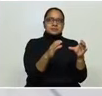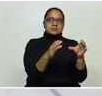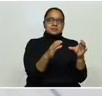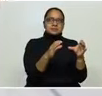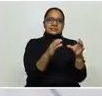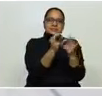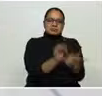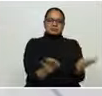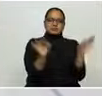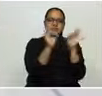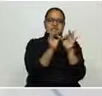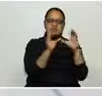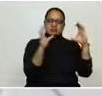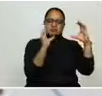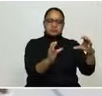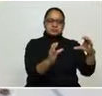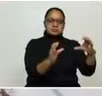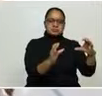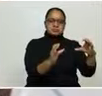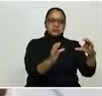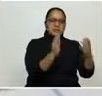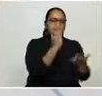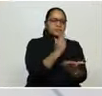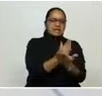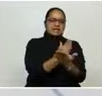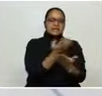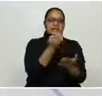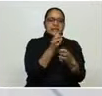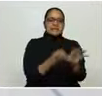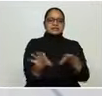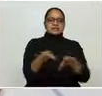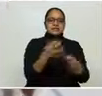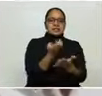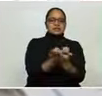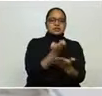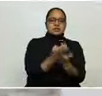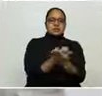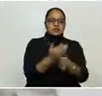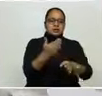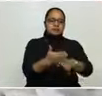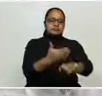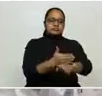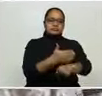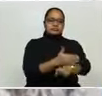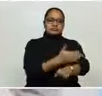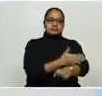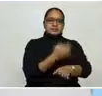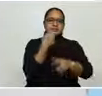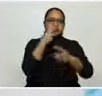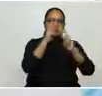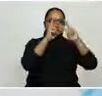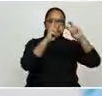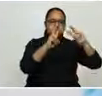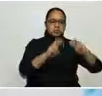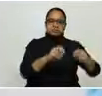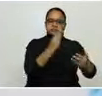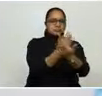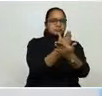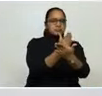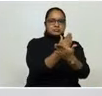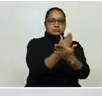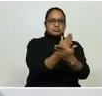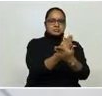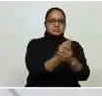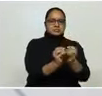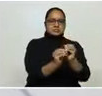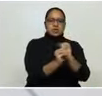yo sé, una actividad económica, pero lo vamos a ir analizando, los epidemiólogos para poder ir dando también la